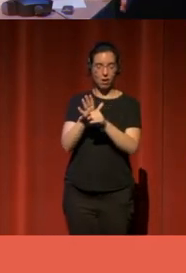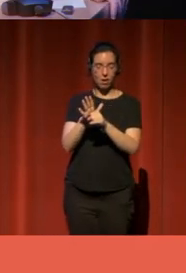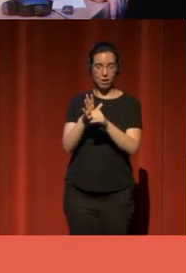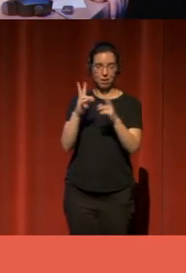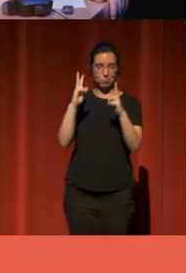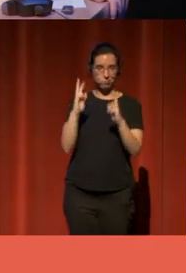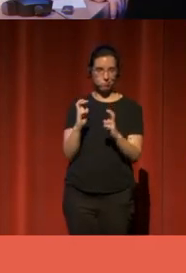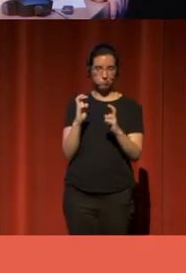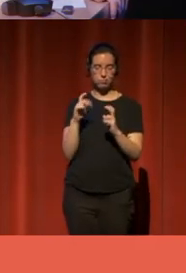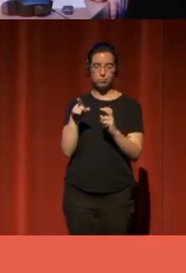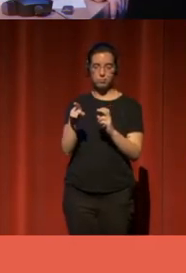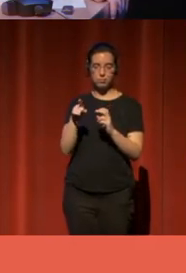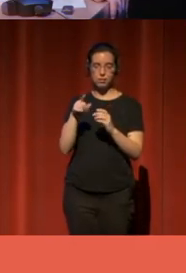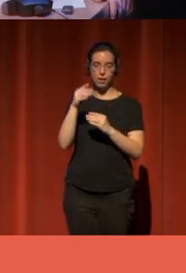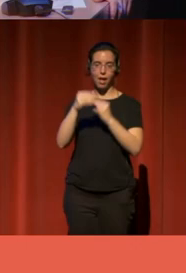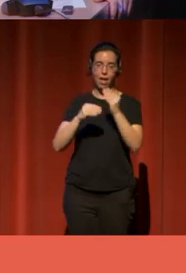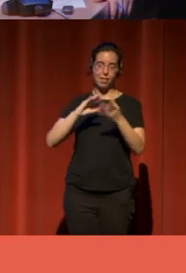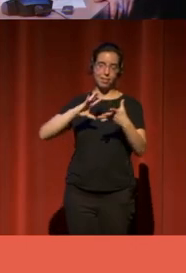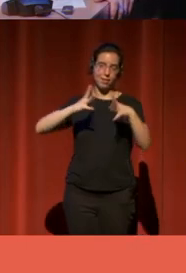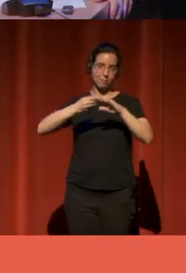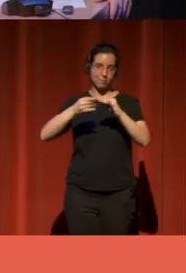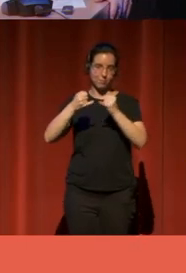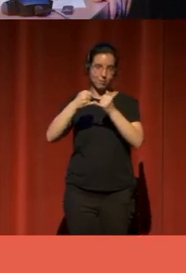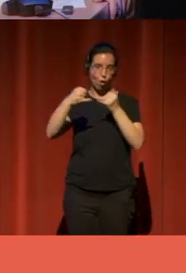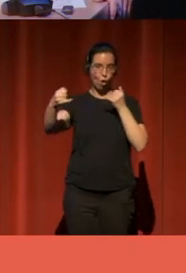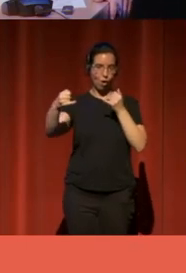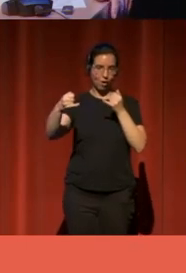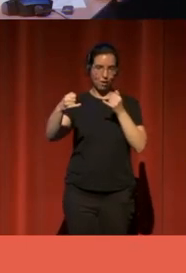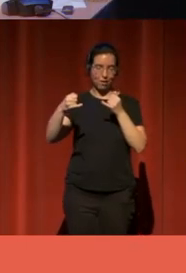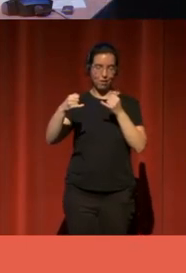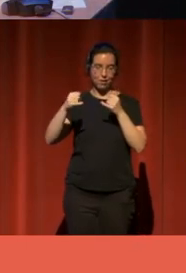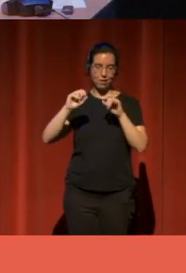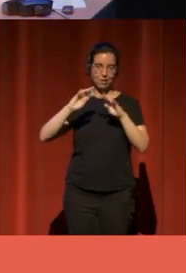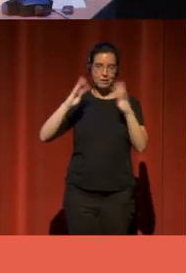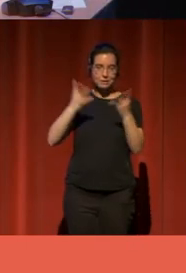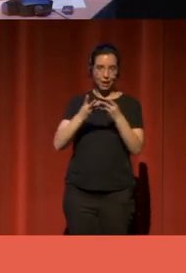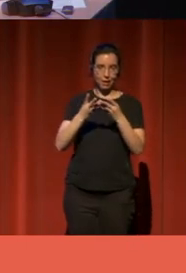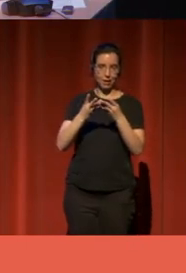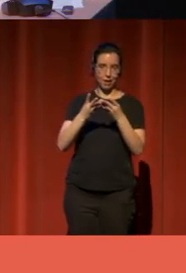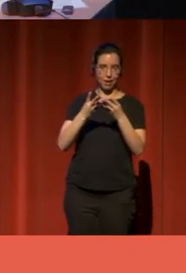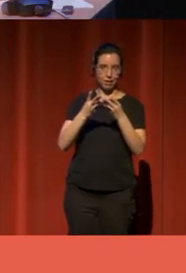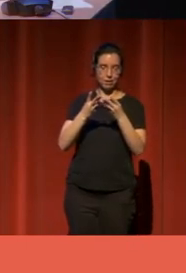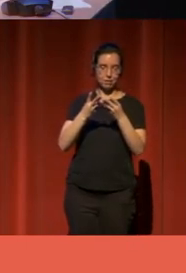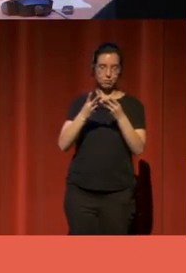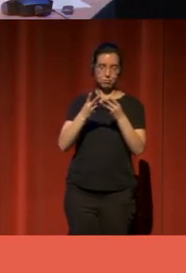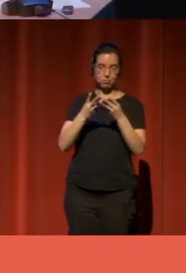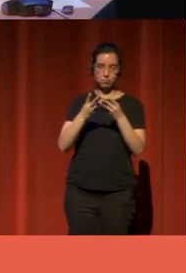hicimos virtual, hicimos una serie de encuentros virtuales.